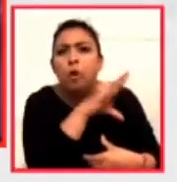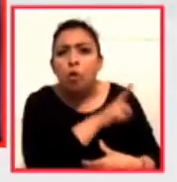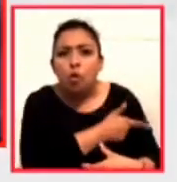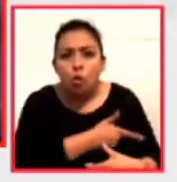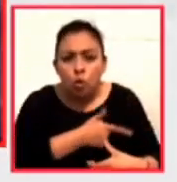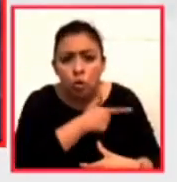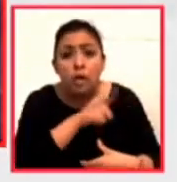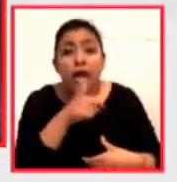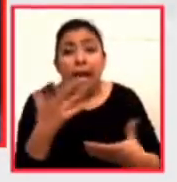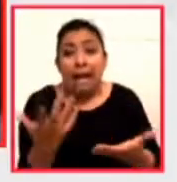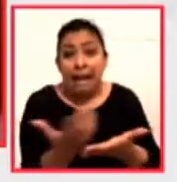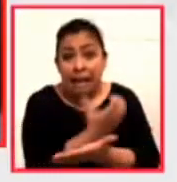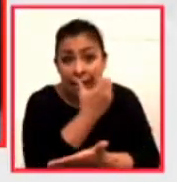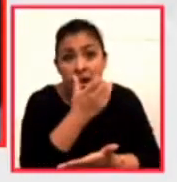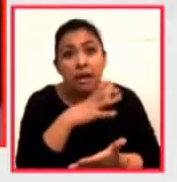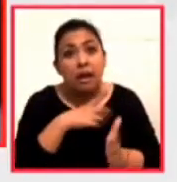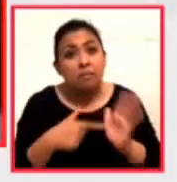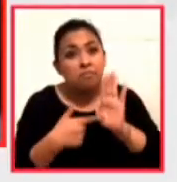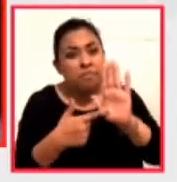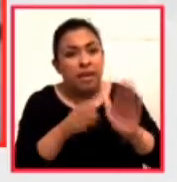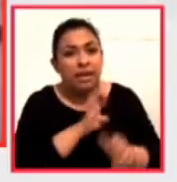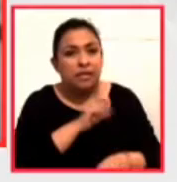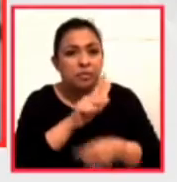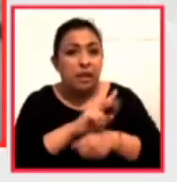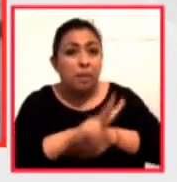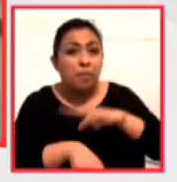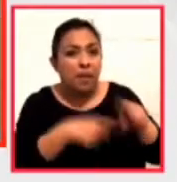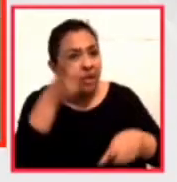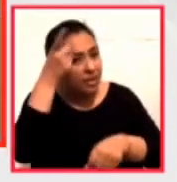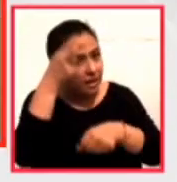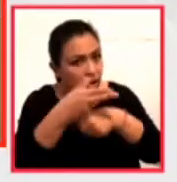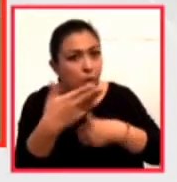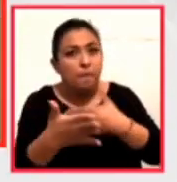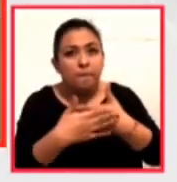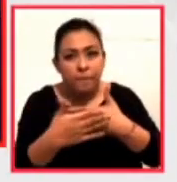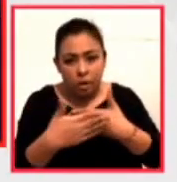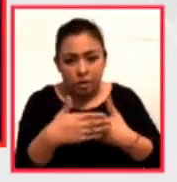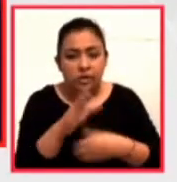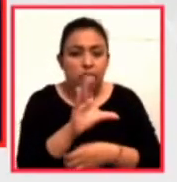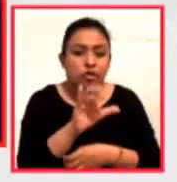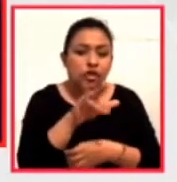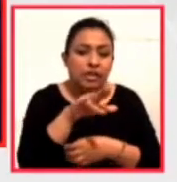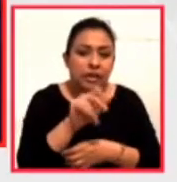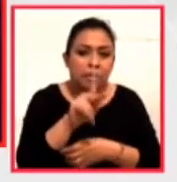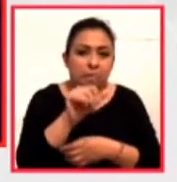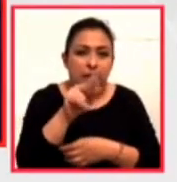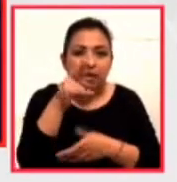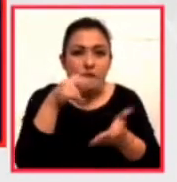tendrá una proyección especial con la presencia de su director en la próxima edición de Cinema Planeta 2021.